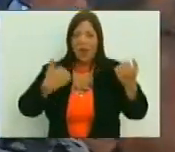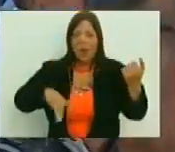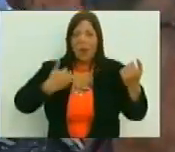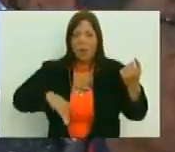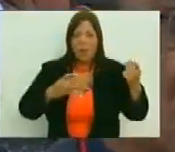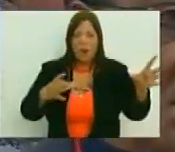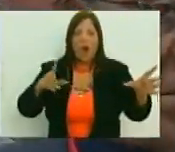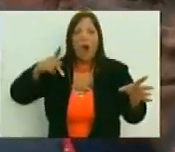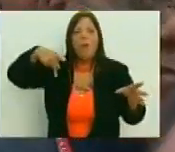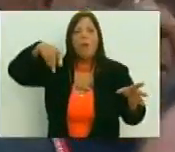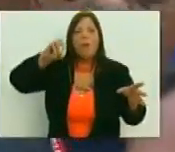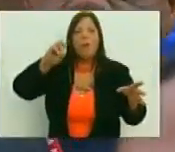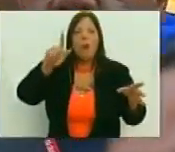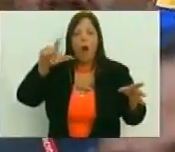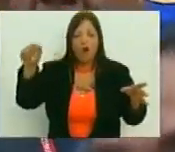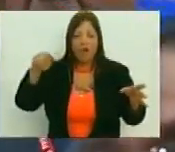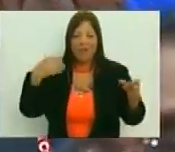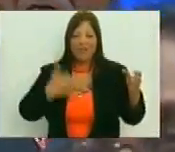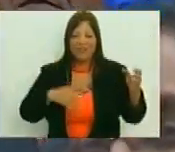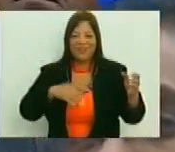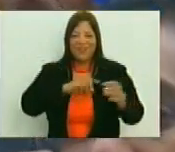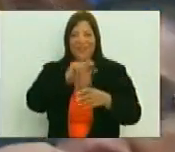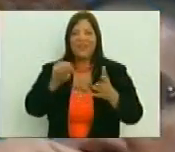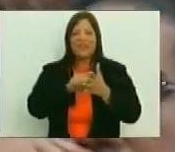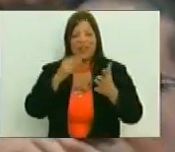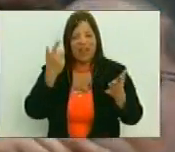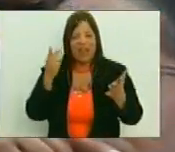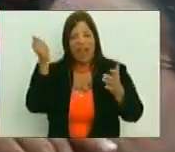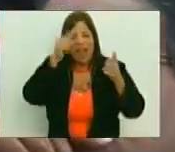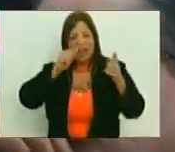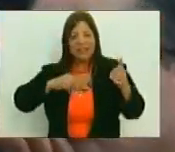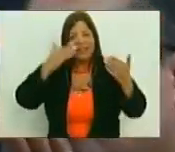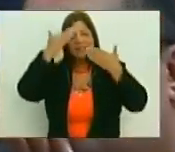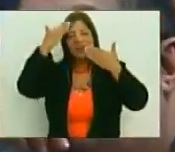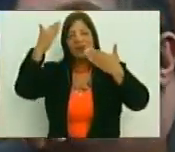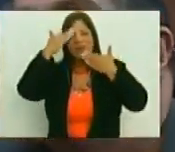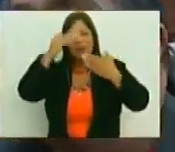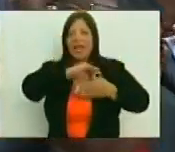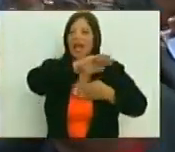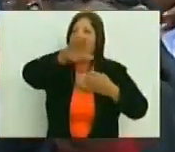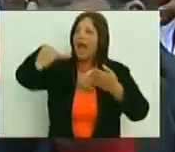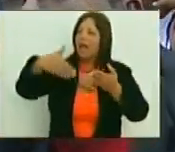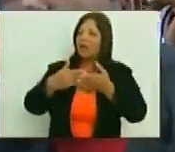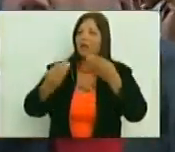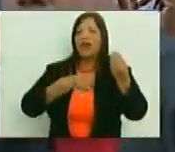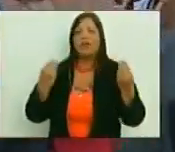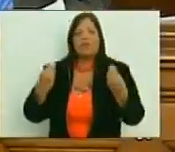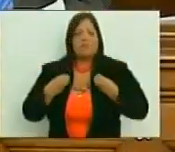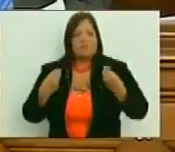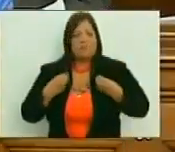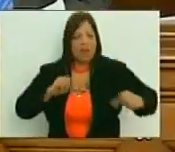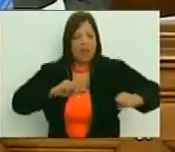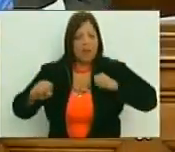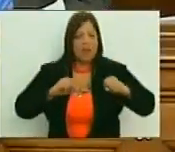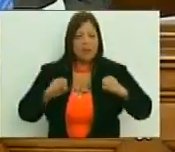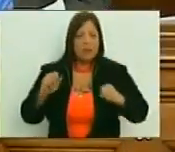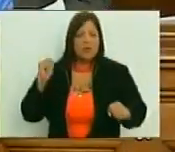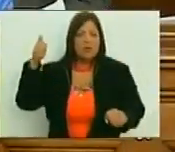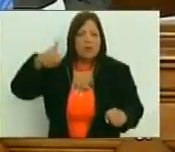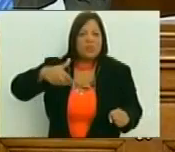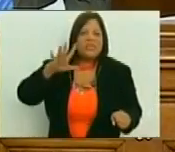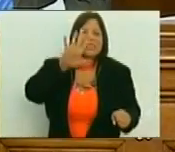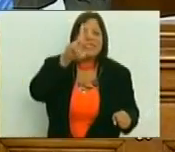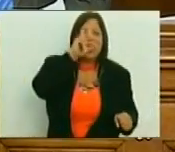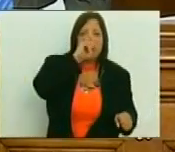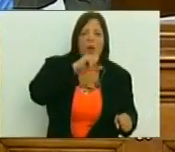Gilman, perteneciente además al Movimiento Venezolano de Artistas, que aprovecho de saludar a todos y a todas los que aquí hacen vida en ese movimiento, que viene más de cinco